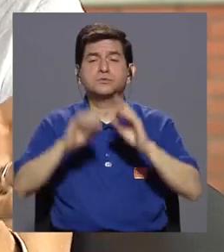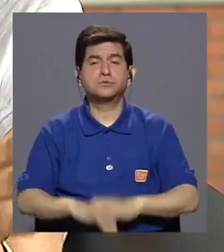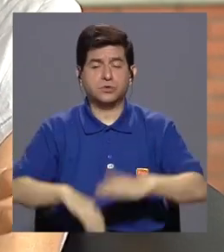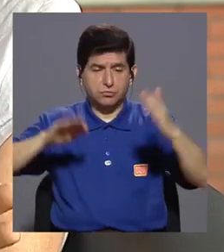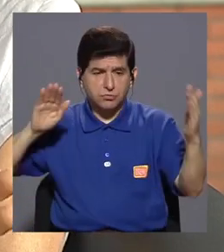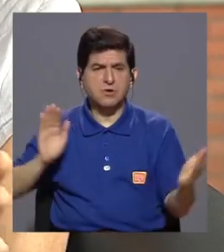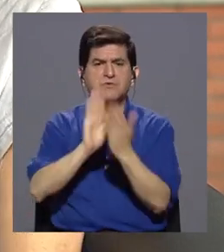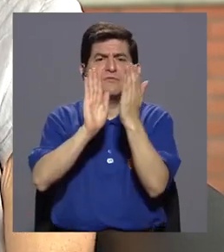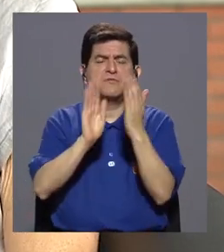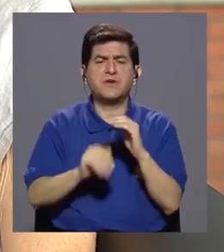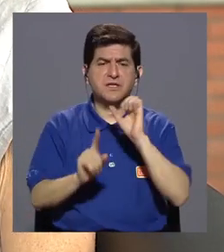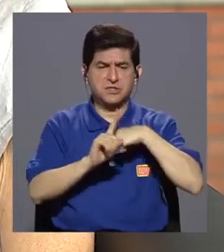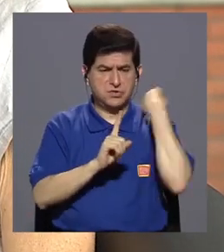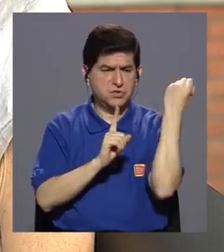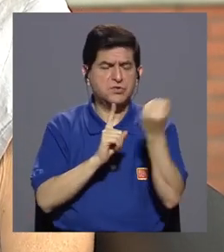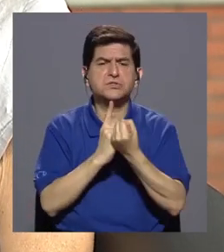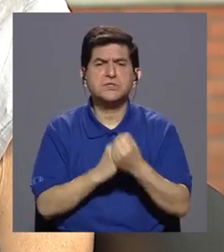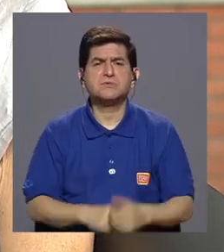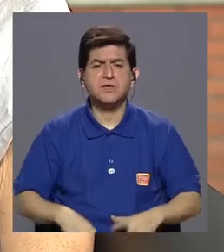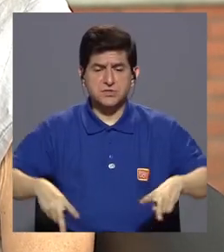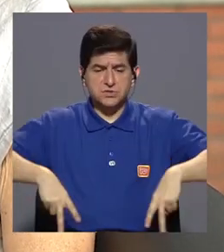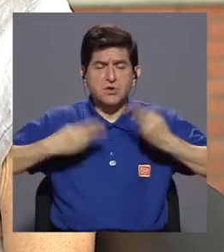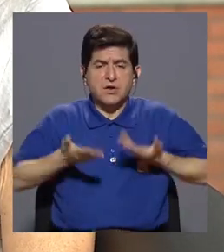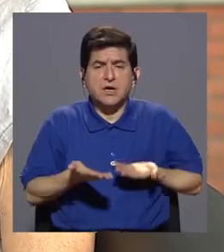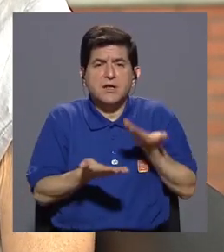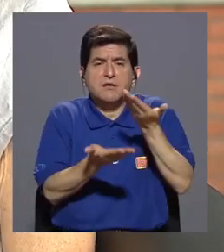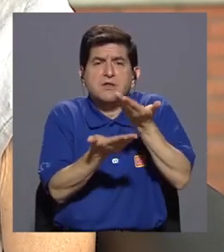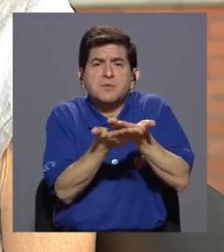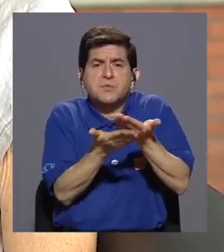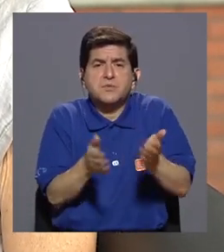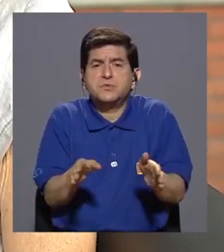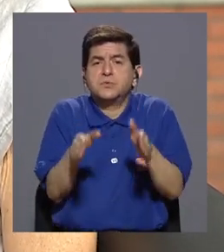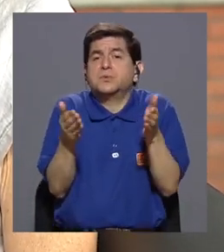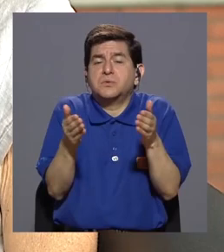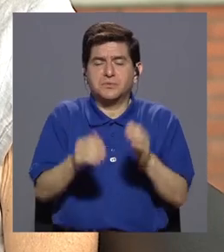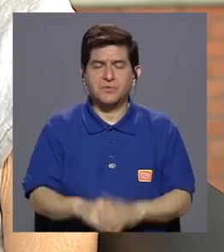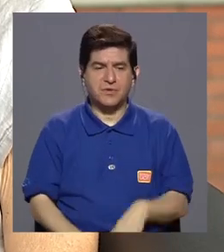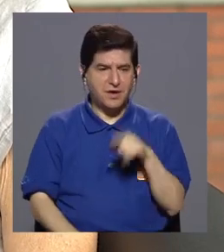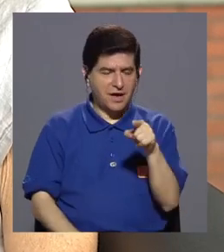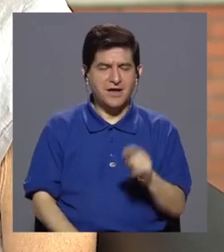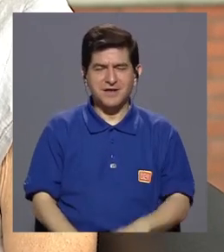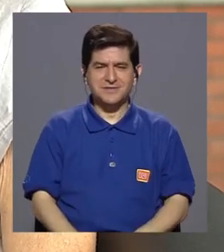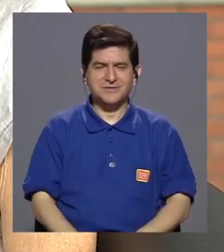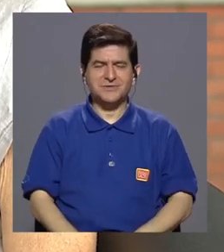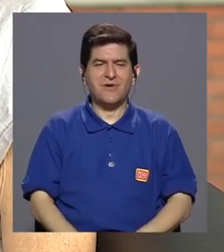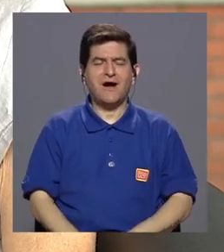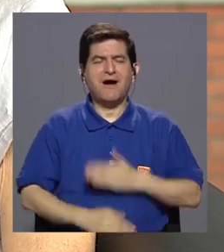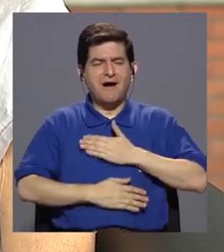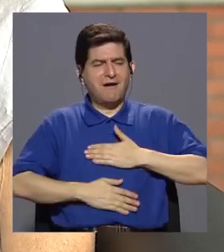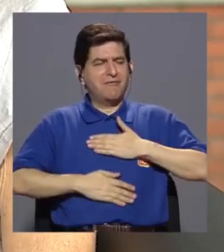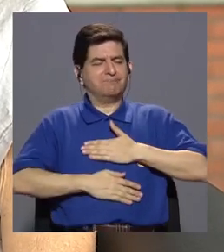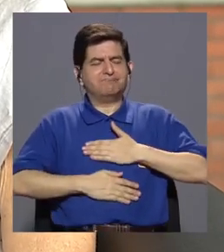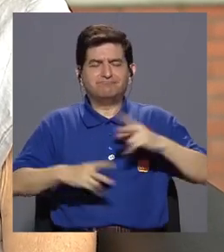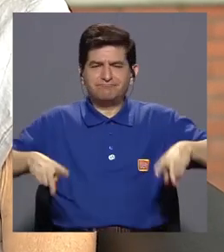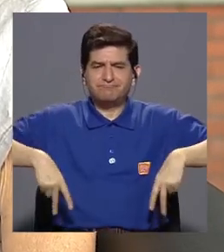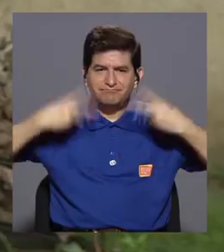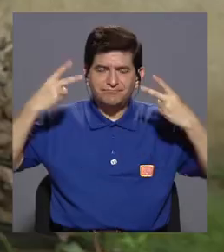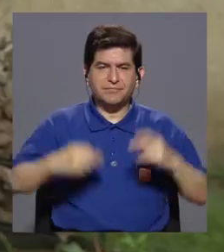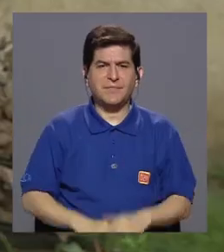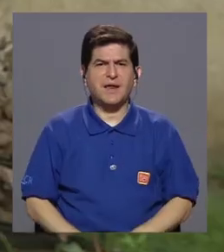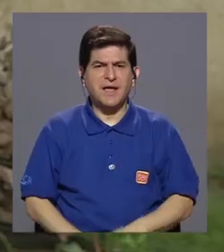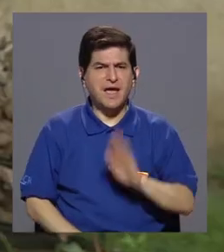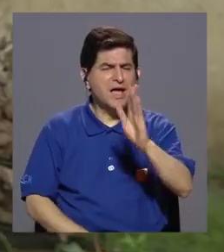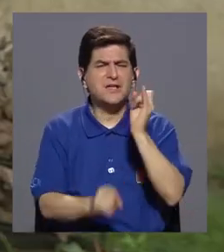enfrentar la situación que la vida me presenta. Eso me hace la vida mucho más agradable. En el Instituto de